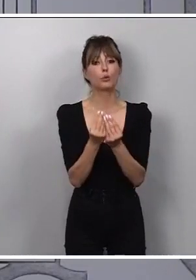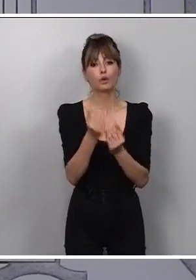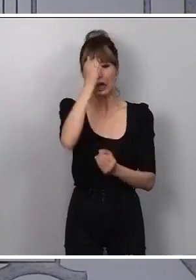terrorismo de ETA.